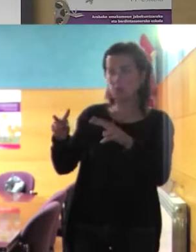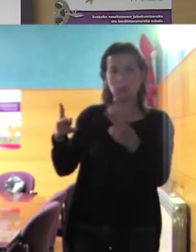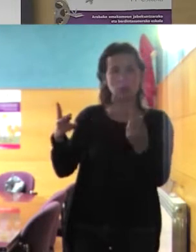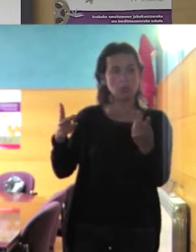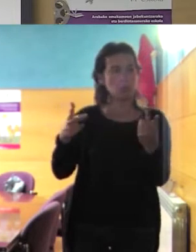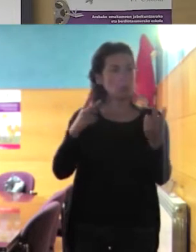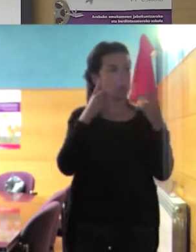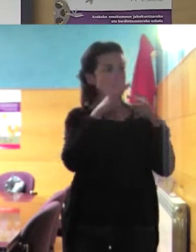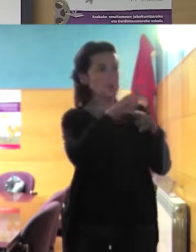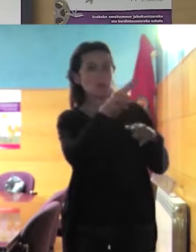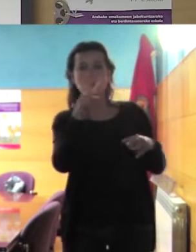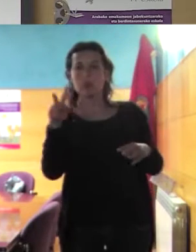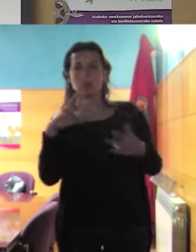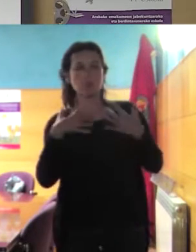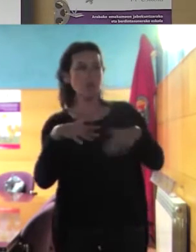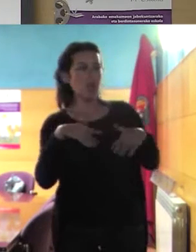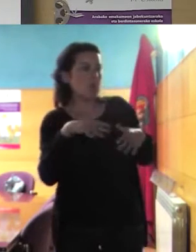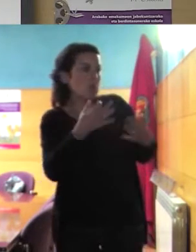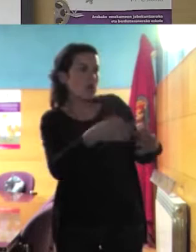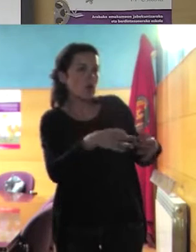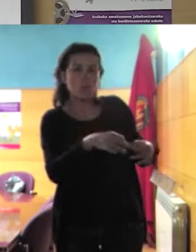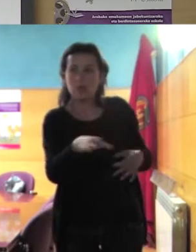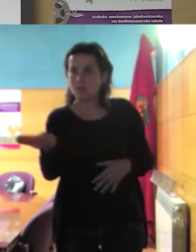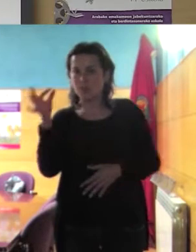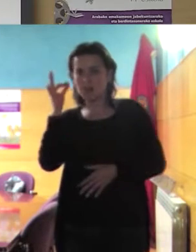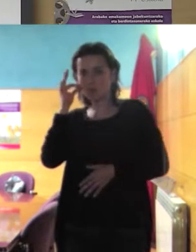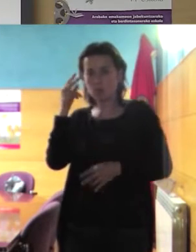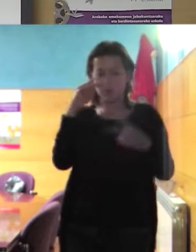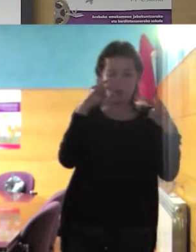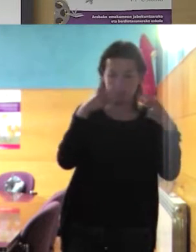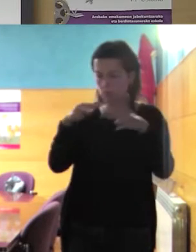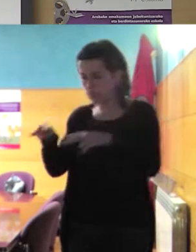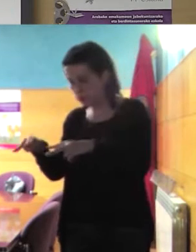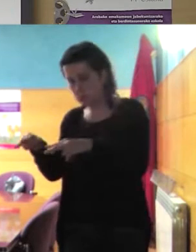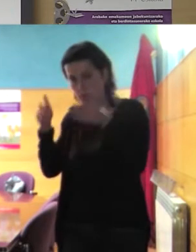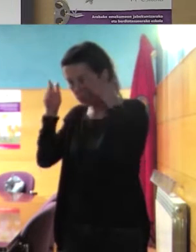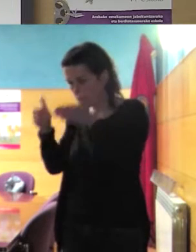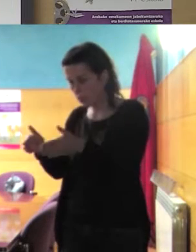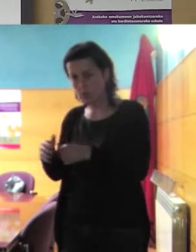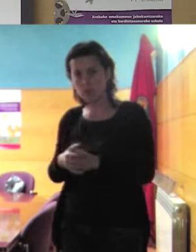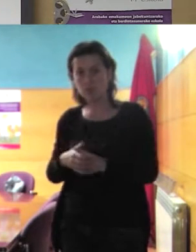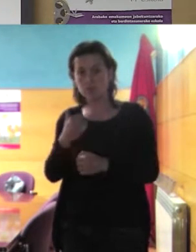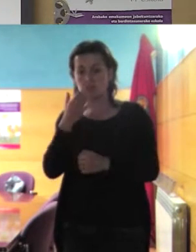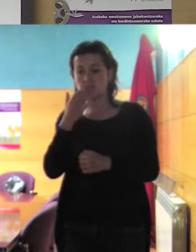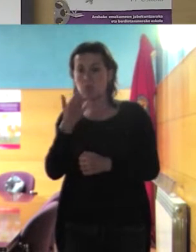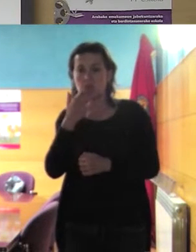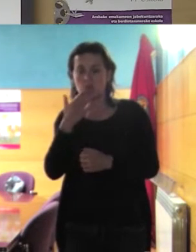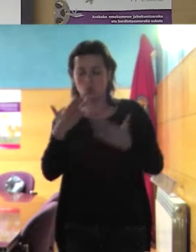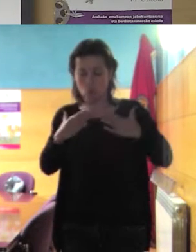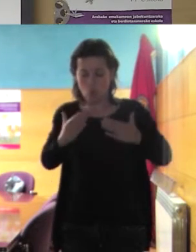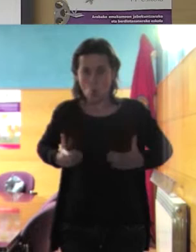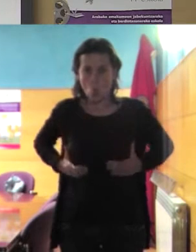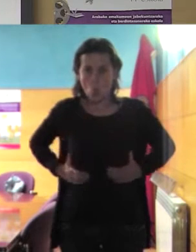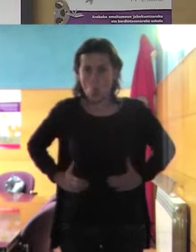y nadie dijo nada de pero oigan dejen esta mujer descansar si ella hubiera llevado un neopreno de cuerpo entero